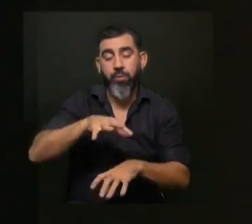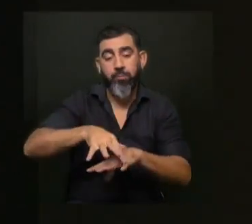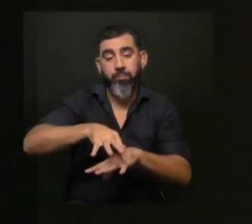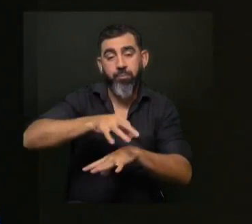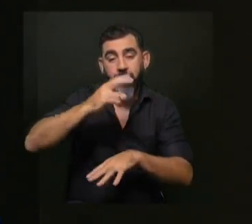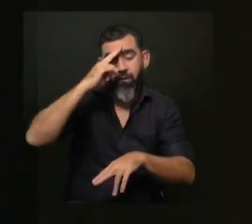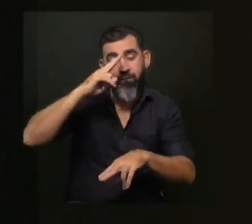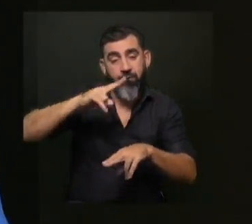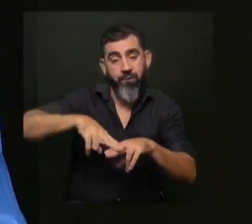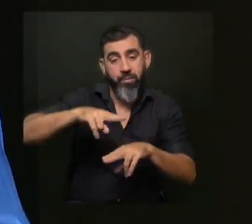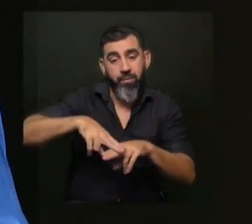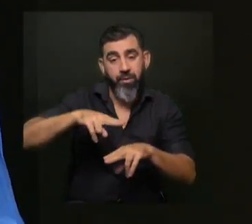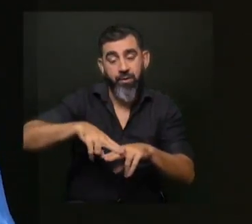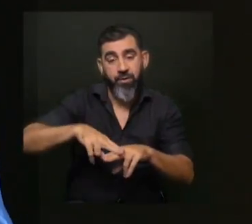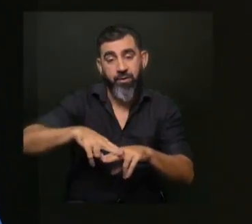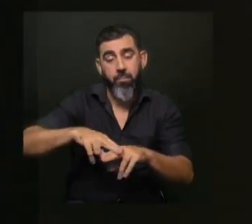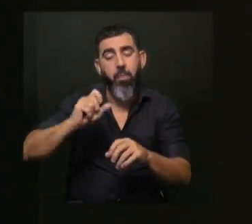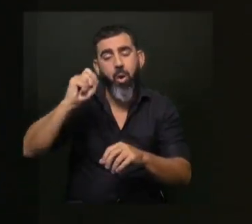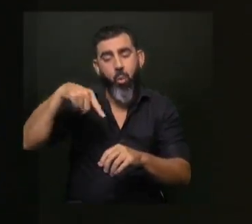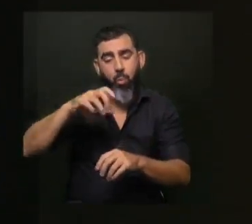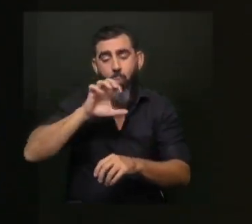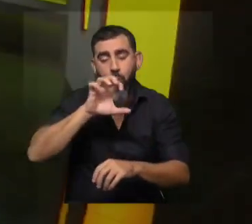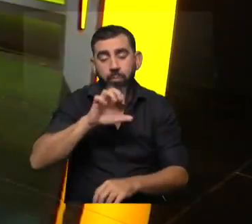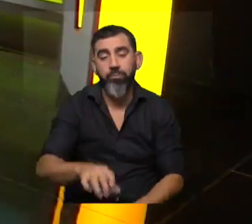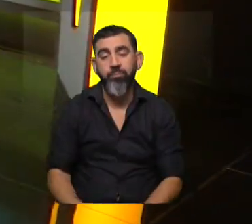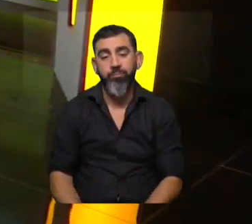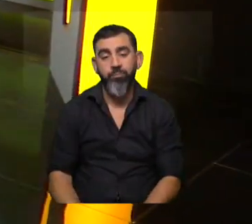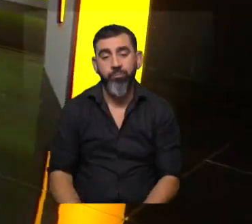atópica que dice que es una de las patologías más comunes. A ver.